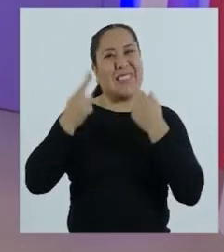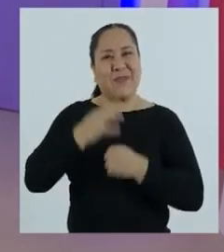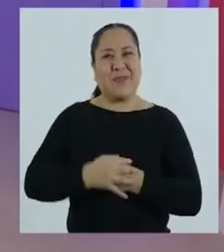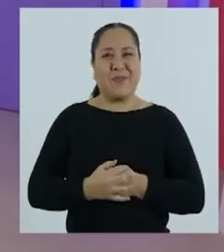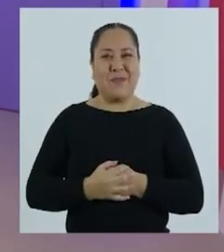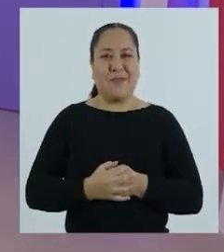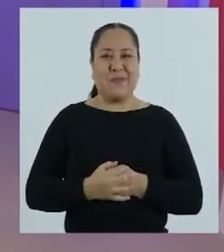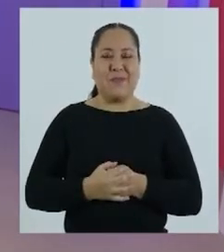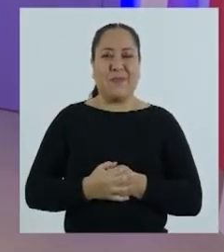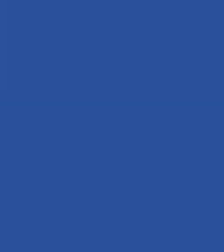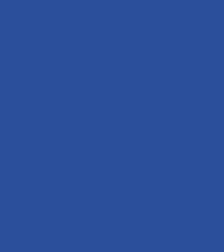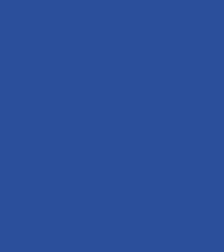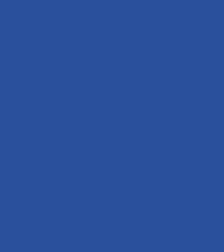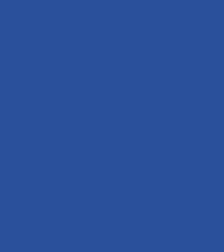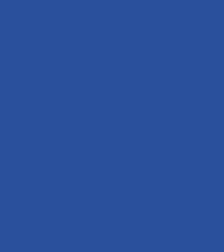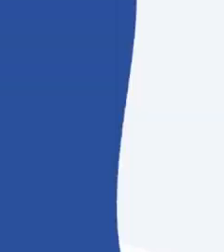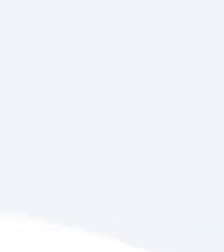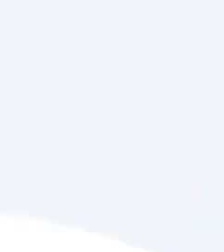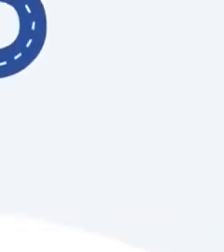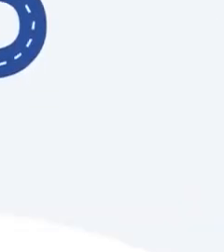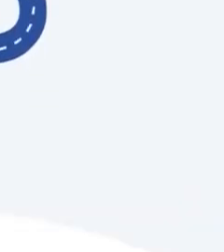preguntas. ¡Ya volvemos!